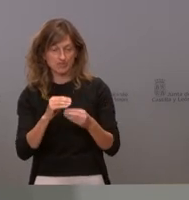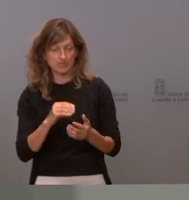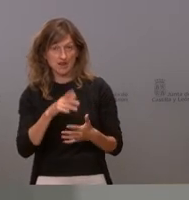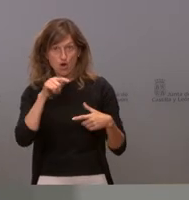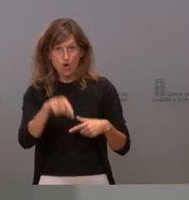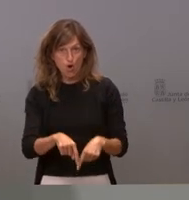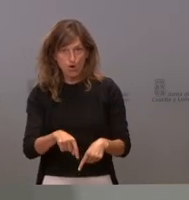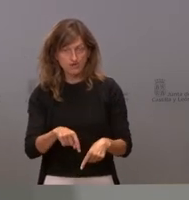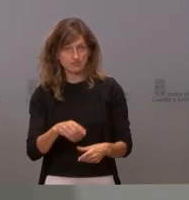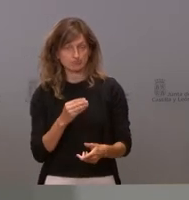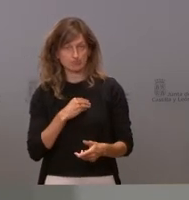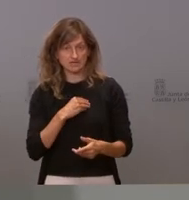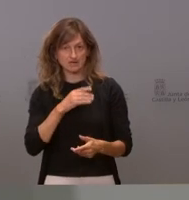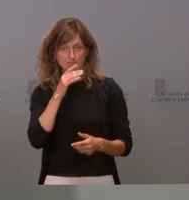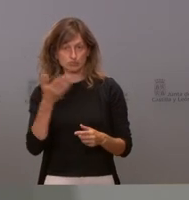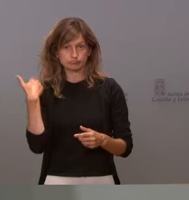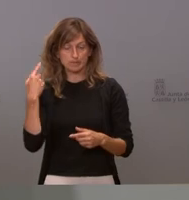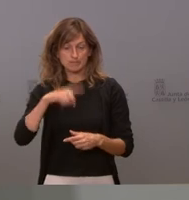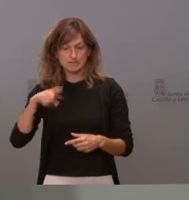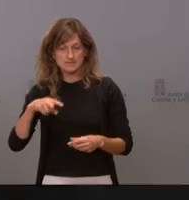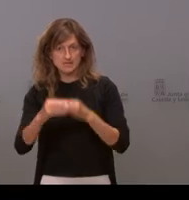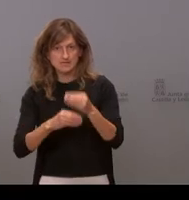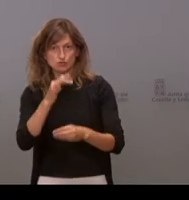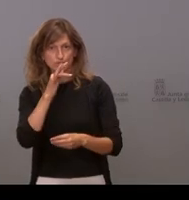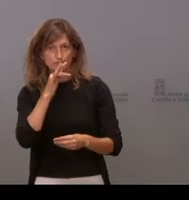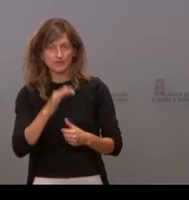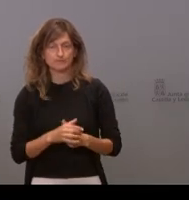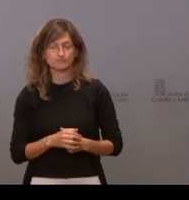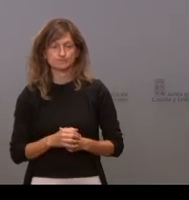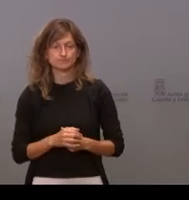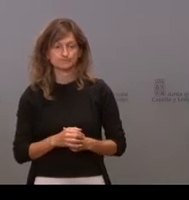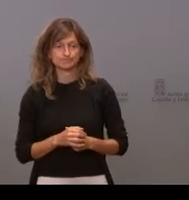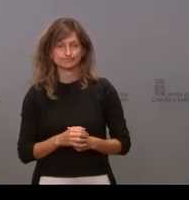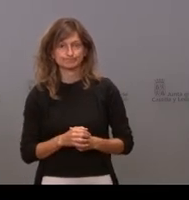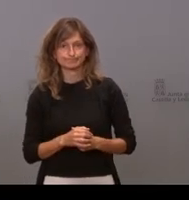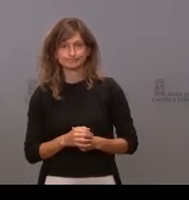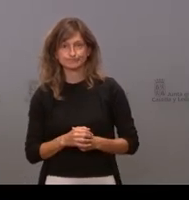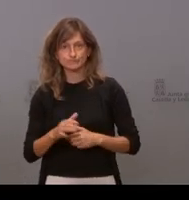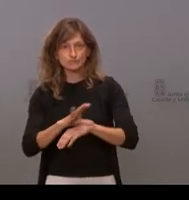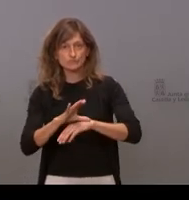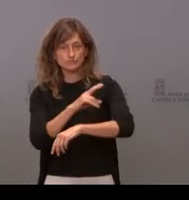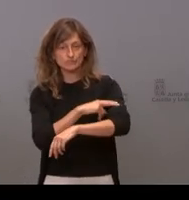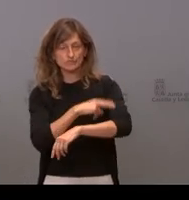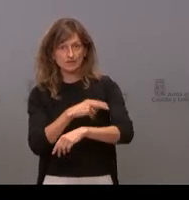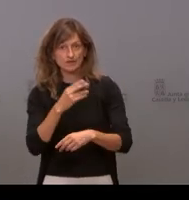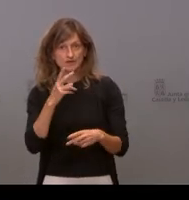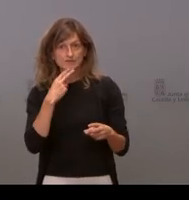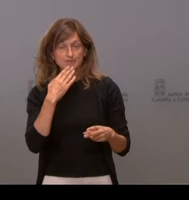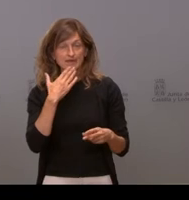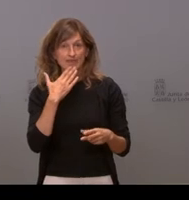día de hoy después de todos estos meses no se ha hecho bueno en relación a aclarar en relación a las edades